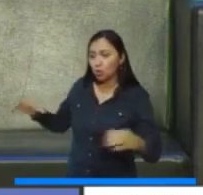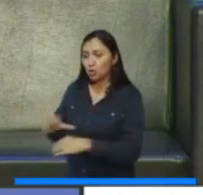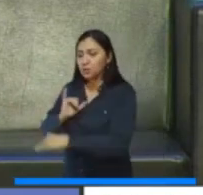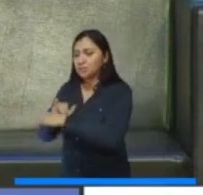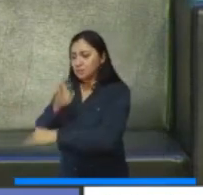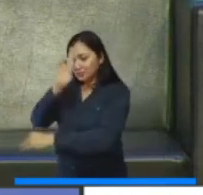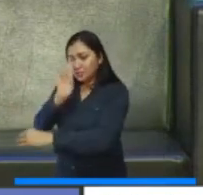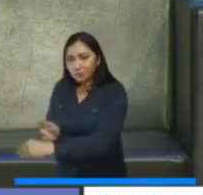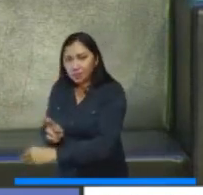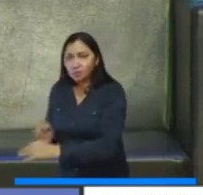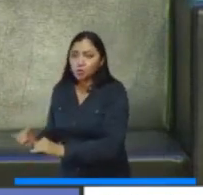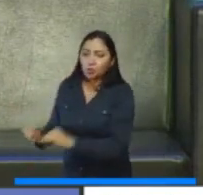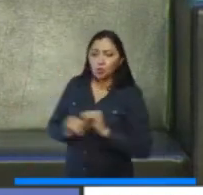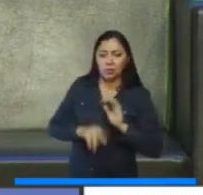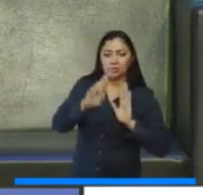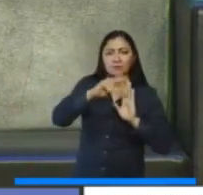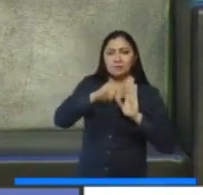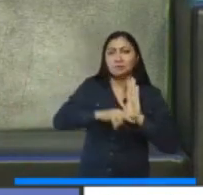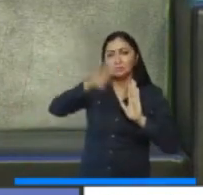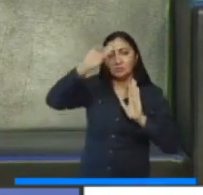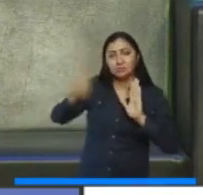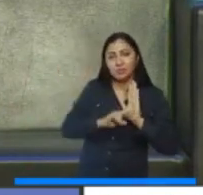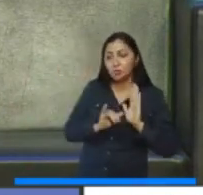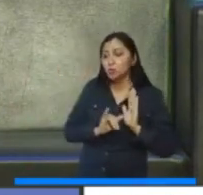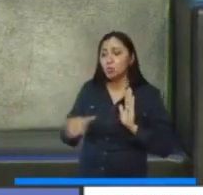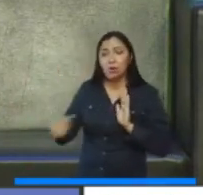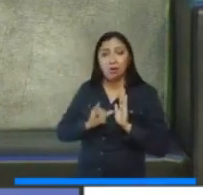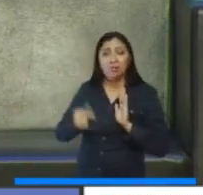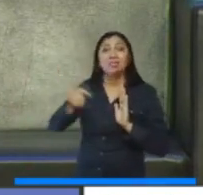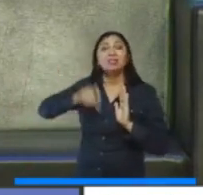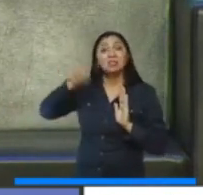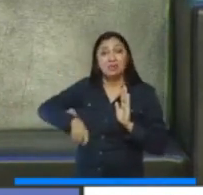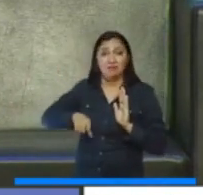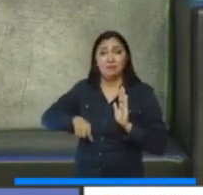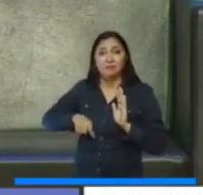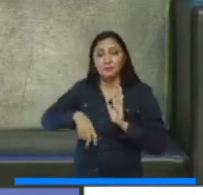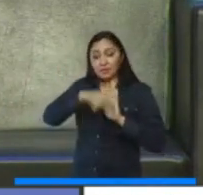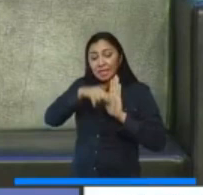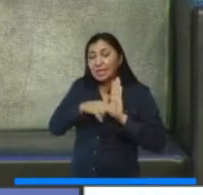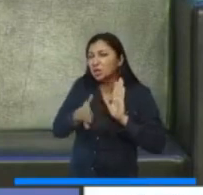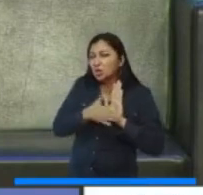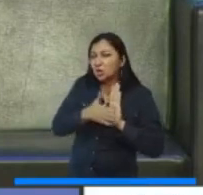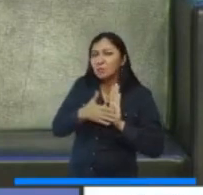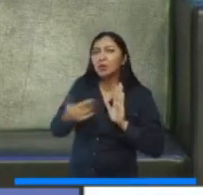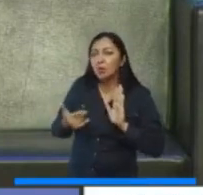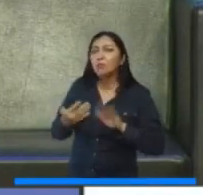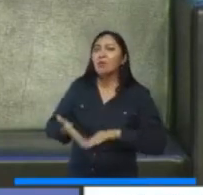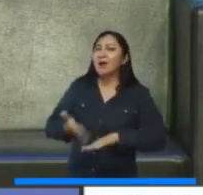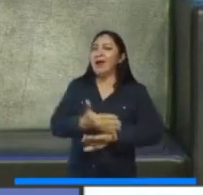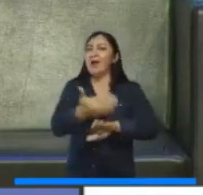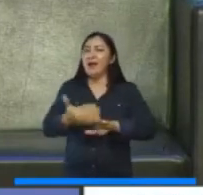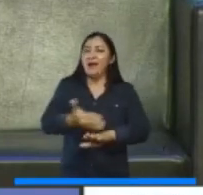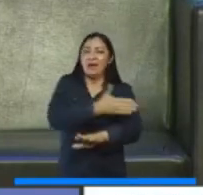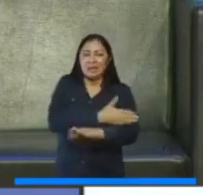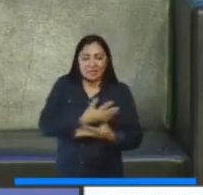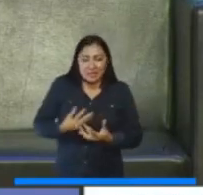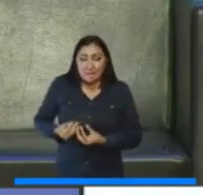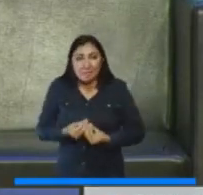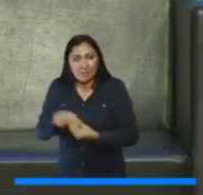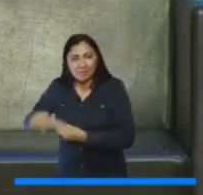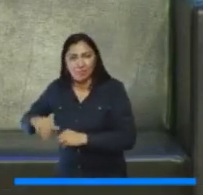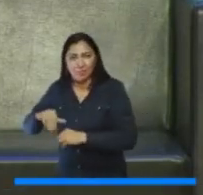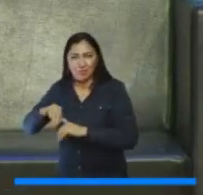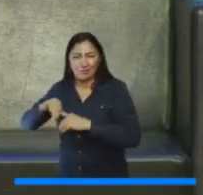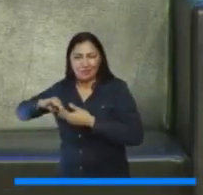regulan esa institución. Y esas normas deben ser el resultado del acuerdo que tienen los miembros de esa comunidad